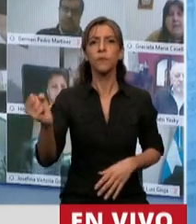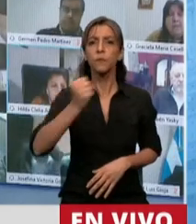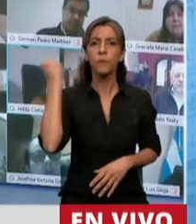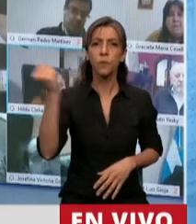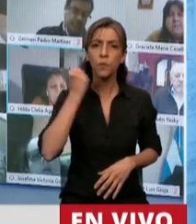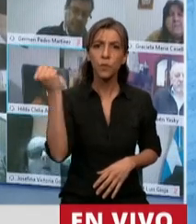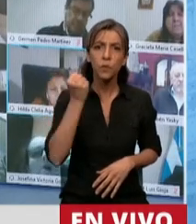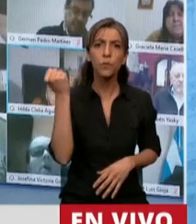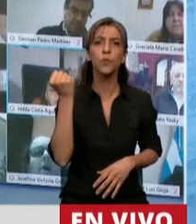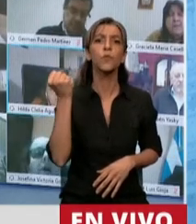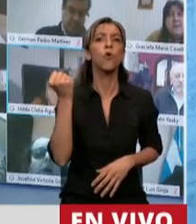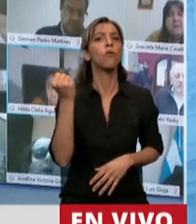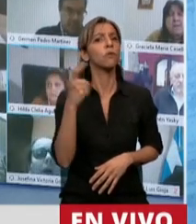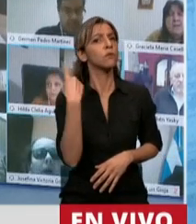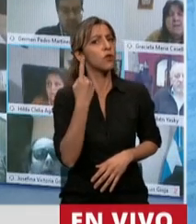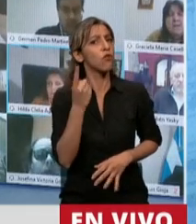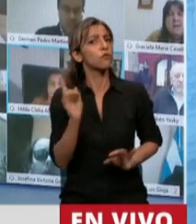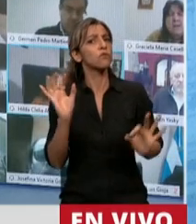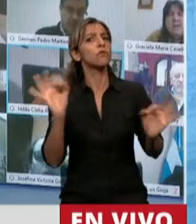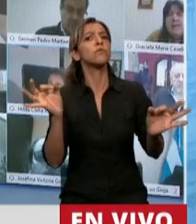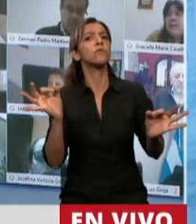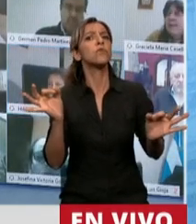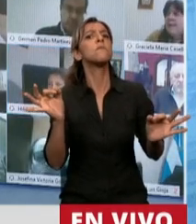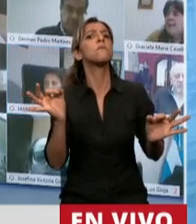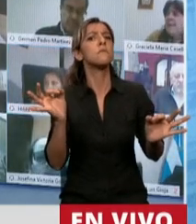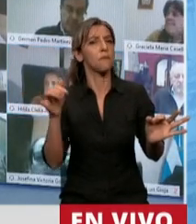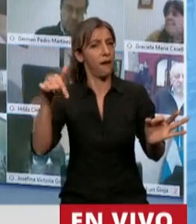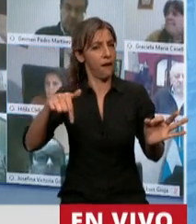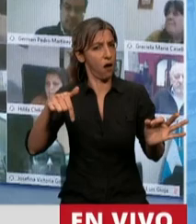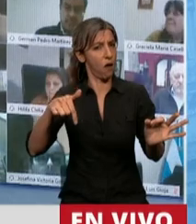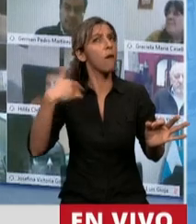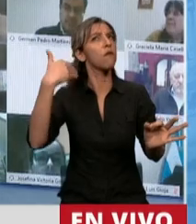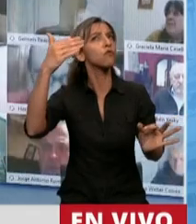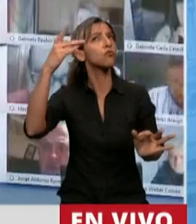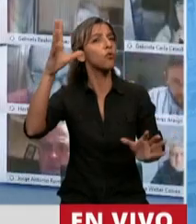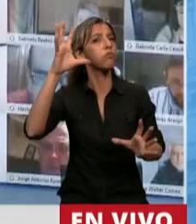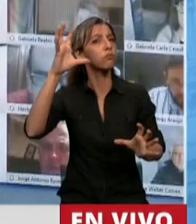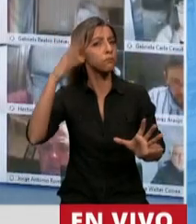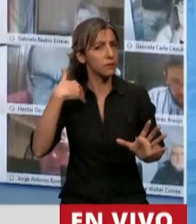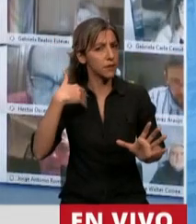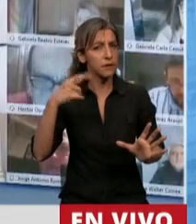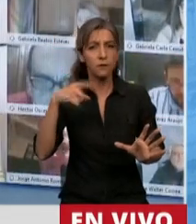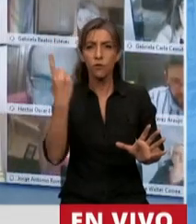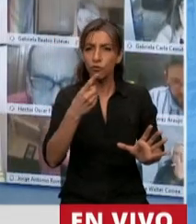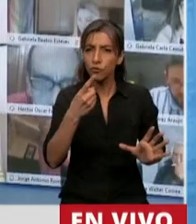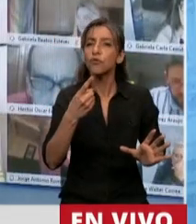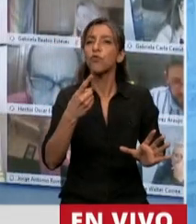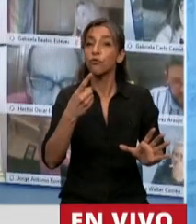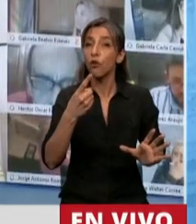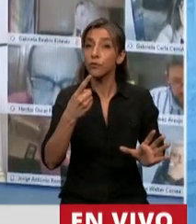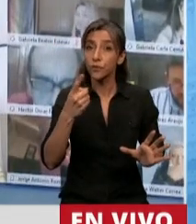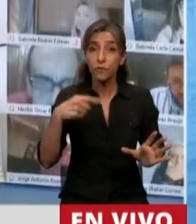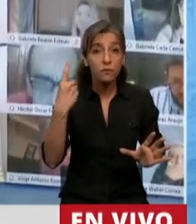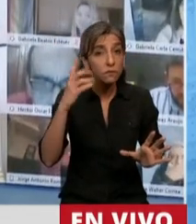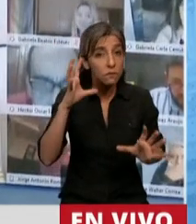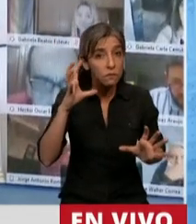que sepamos, que recordemos, compañeros y compañeras diputadas, que las sesiones